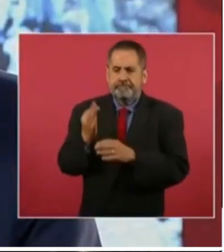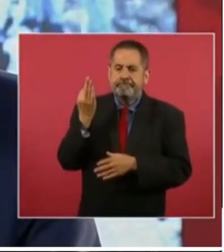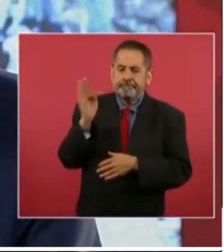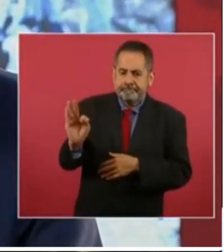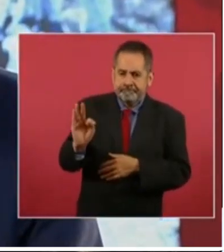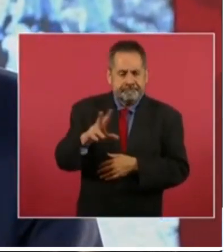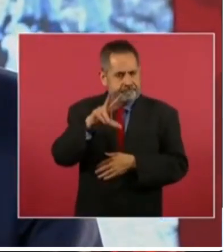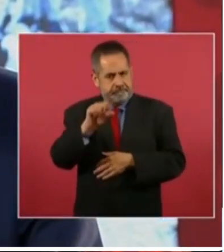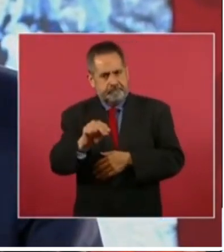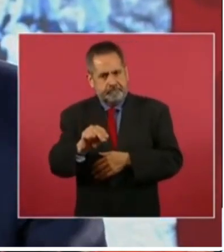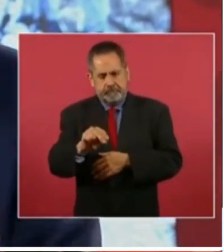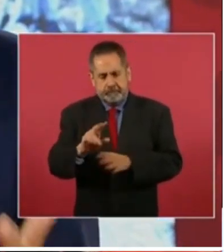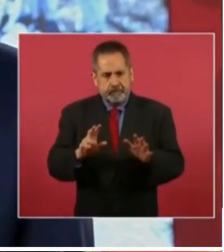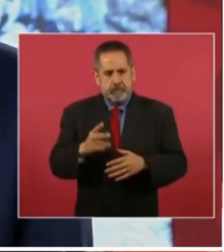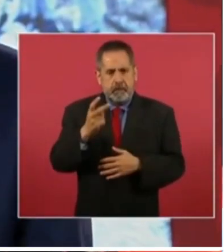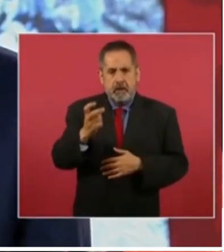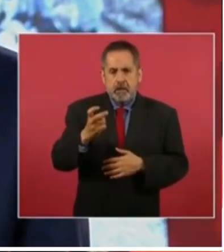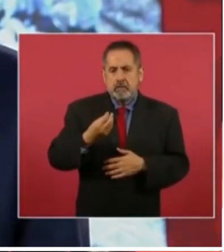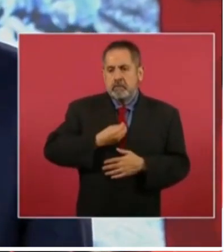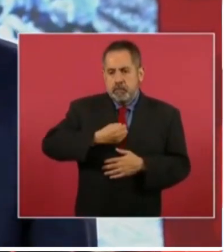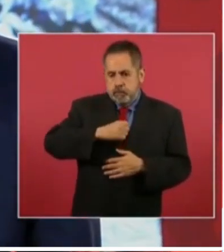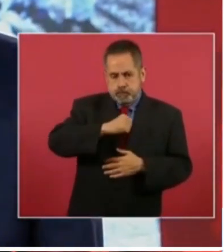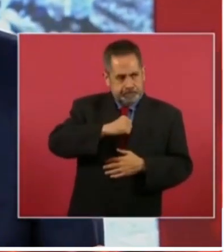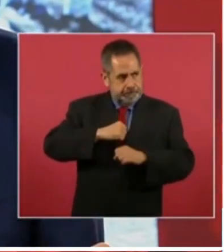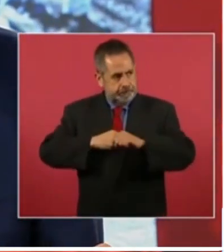al pueblo. Por eso resistimos.